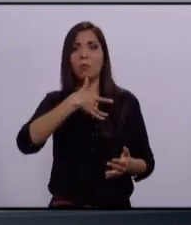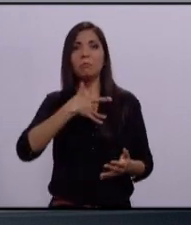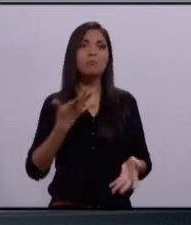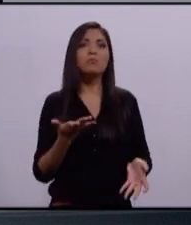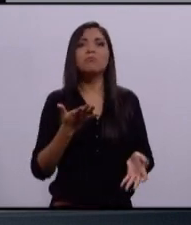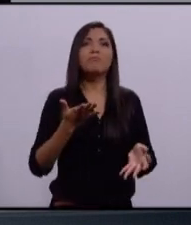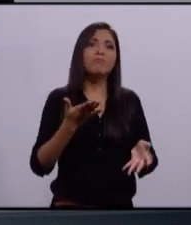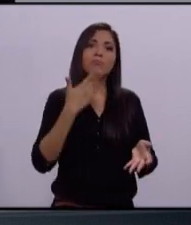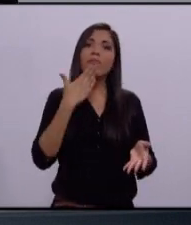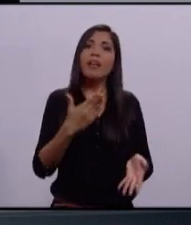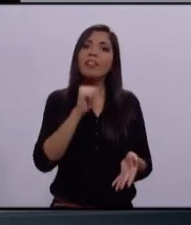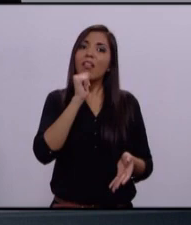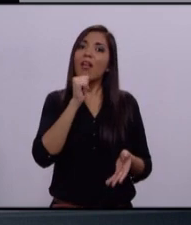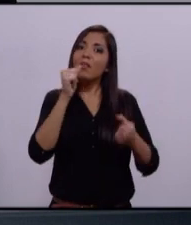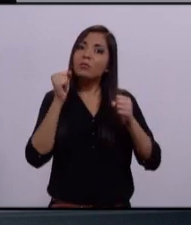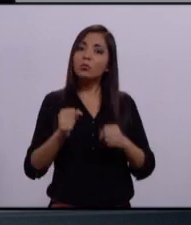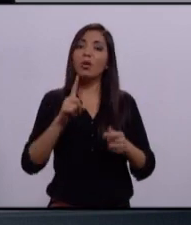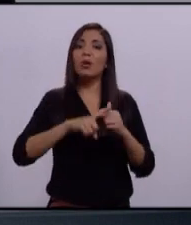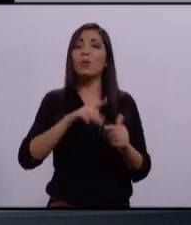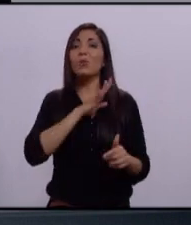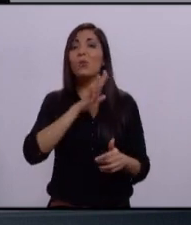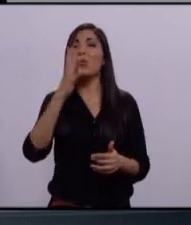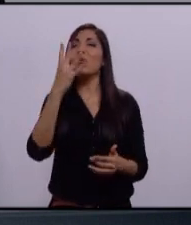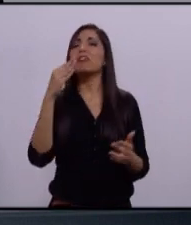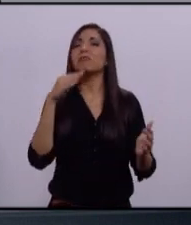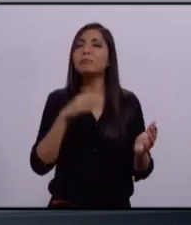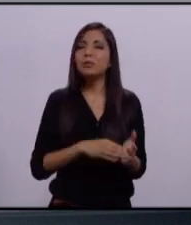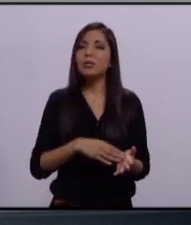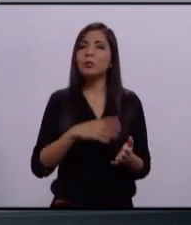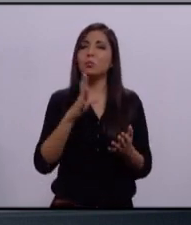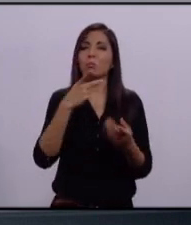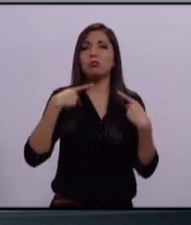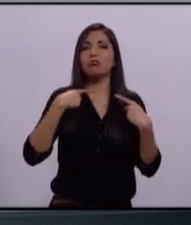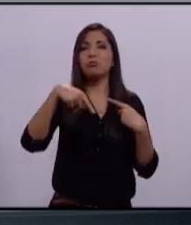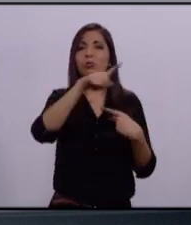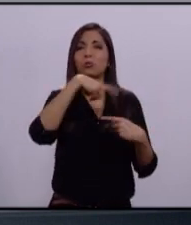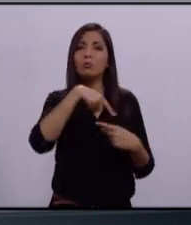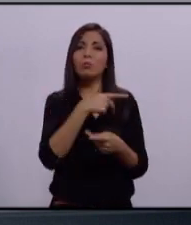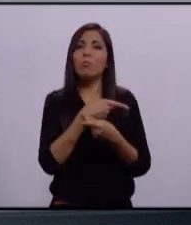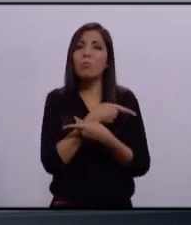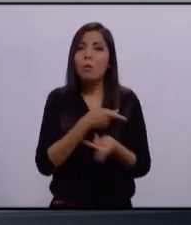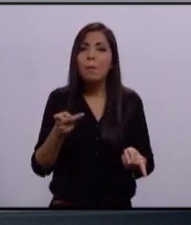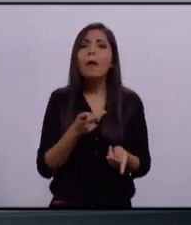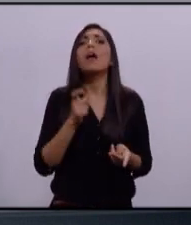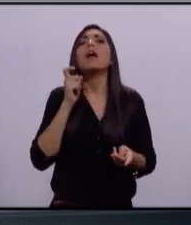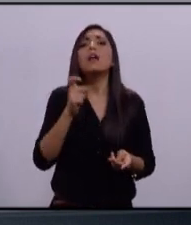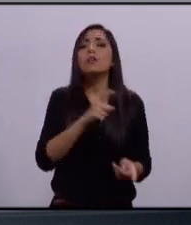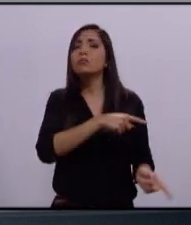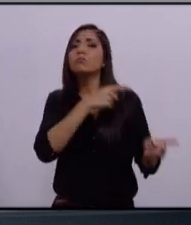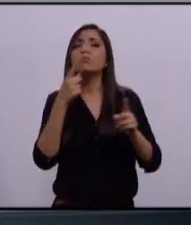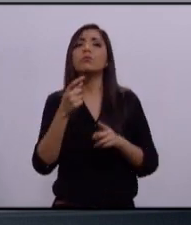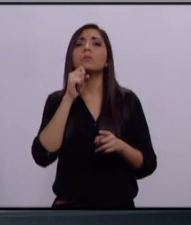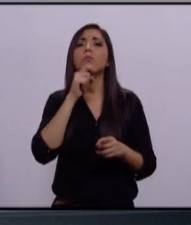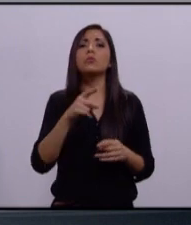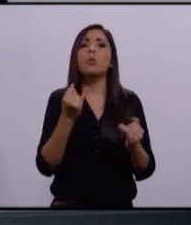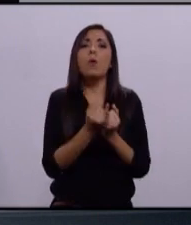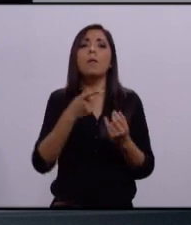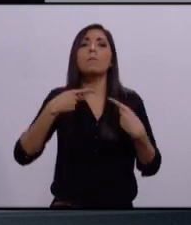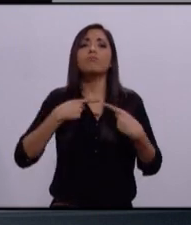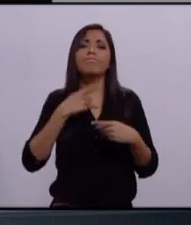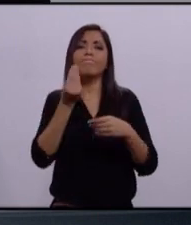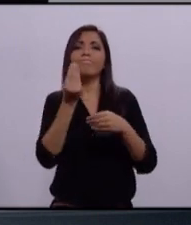con más de 400 mil ciudadanos en pobreza y con miles de jóvenes encarcelados por el único crimen de haber sido nacido pobres. Soy el